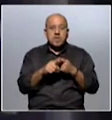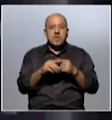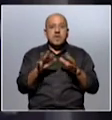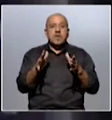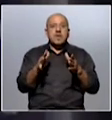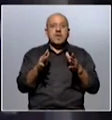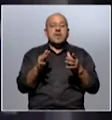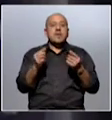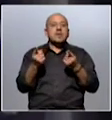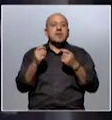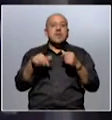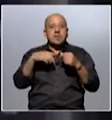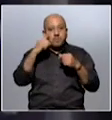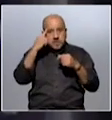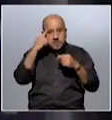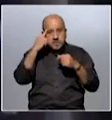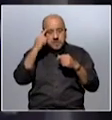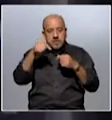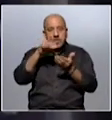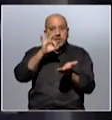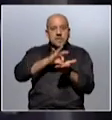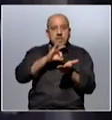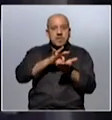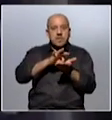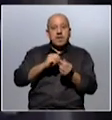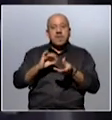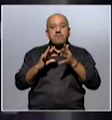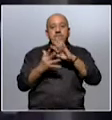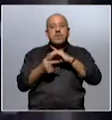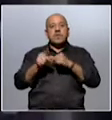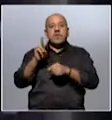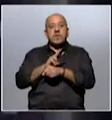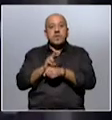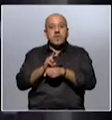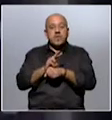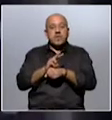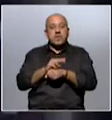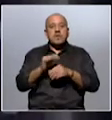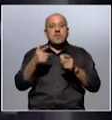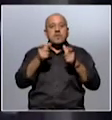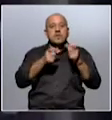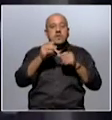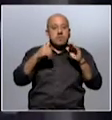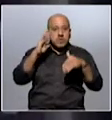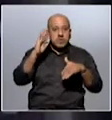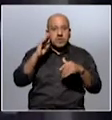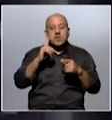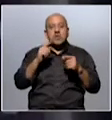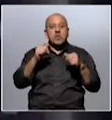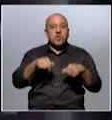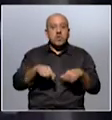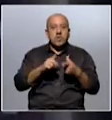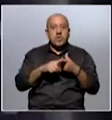necesidad de repensar el propio sistema, modelo de cuidado que tenemos hacia las personas mayores, que hoy en día